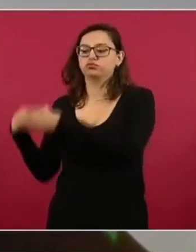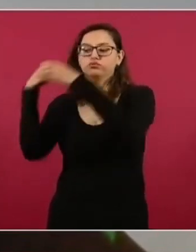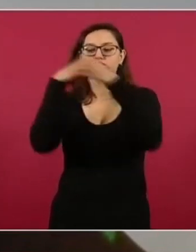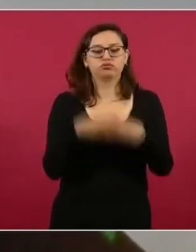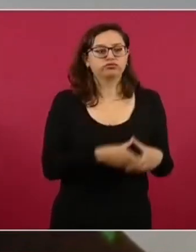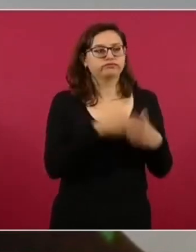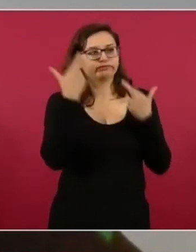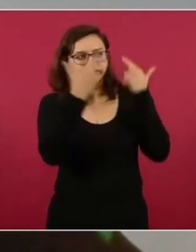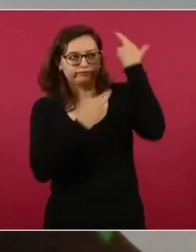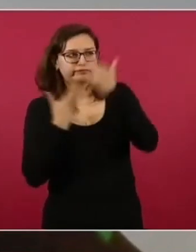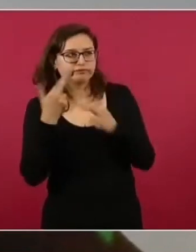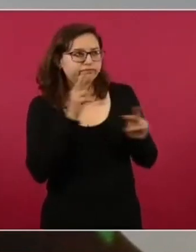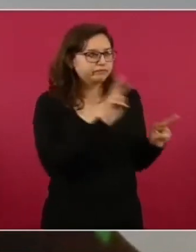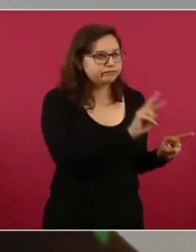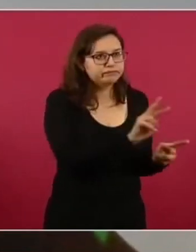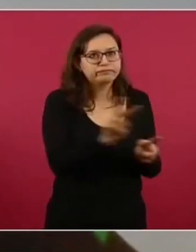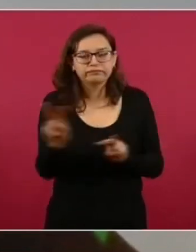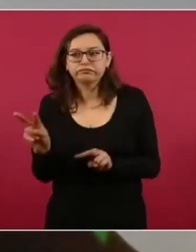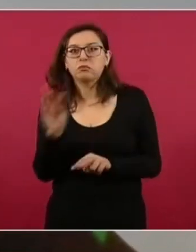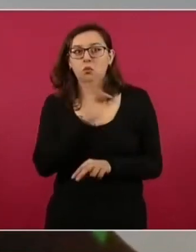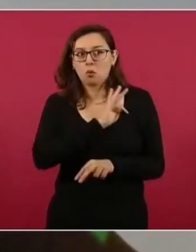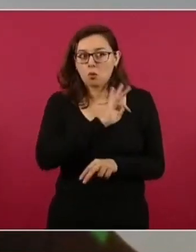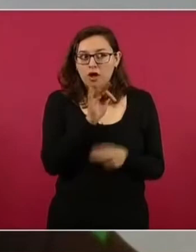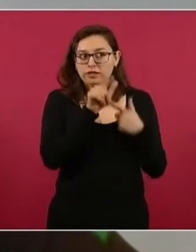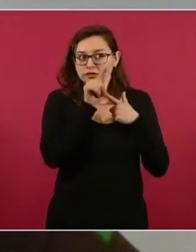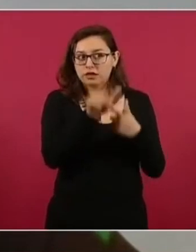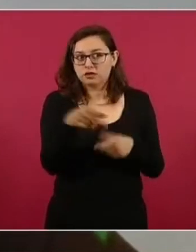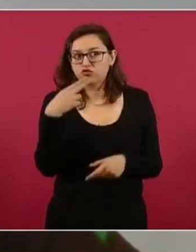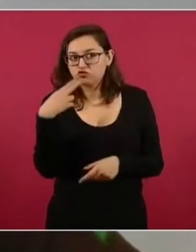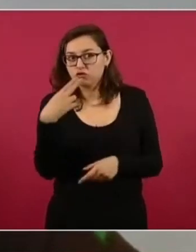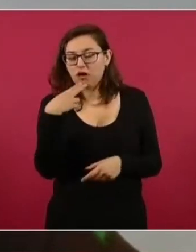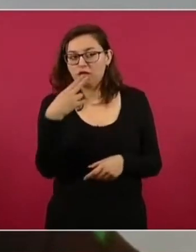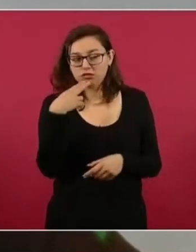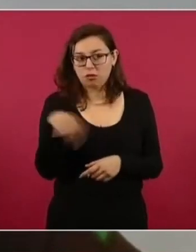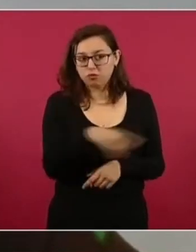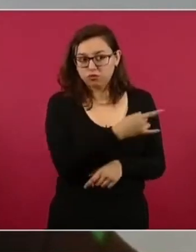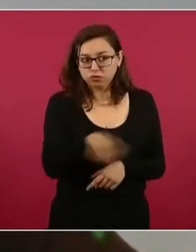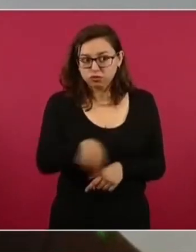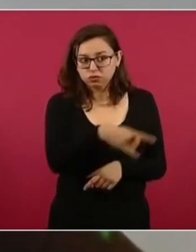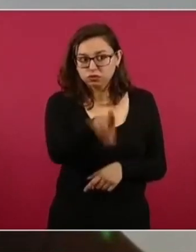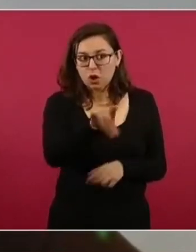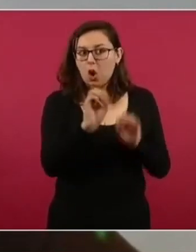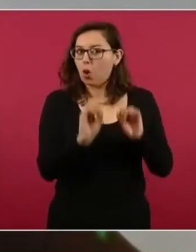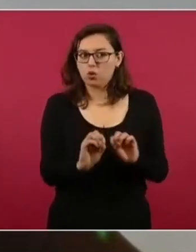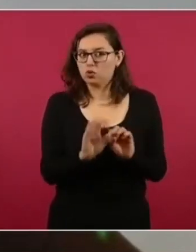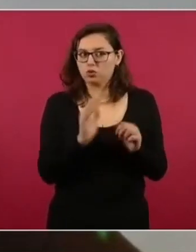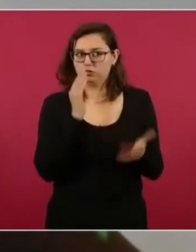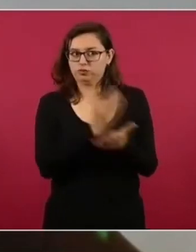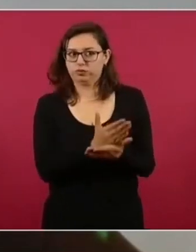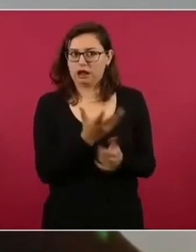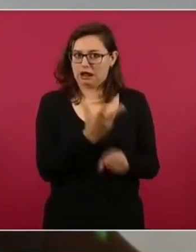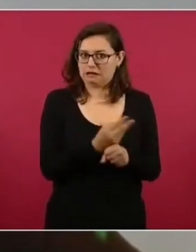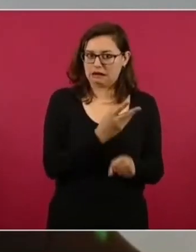daño o se puede transitar para seguir dando el apoyo necesario en estas zonas que fueron afectadas. Informo también,